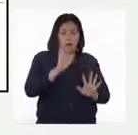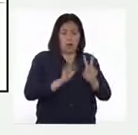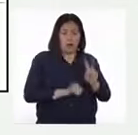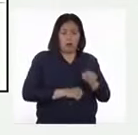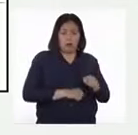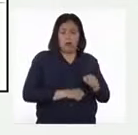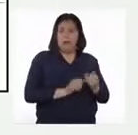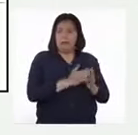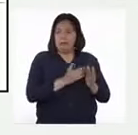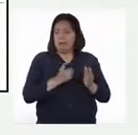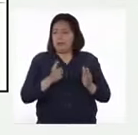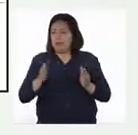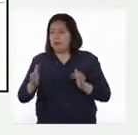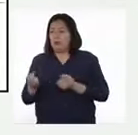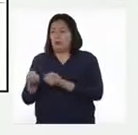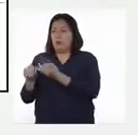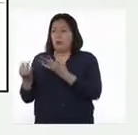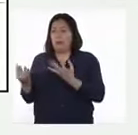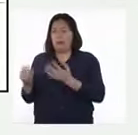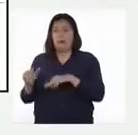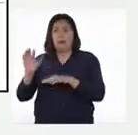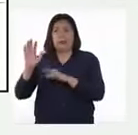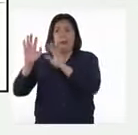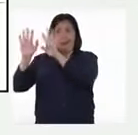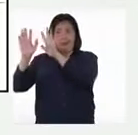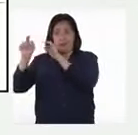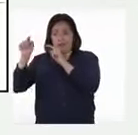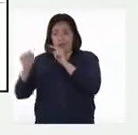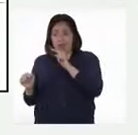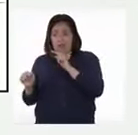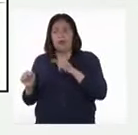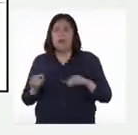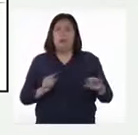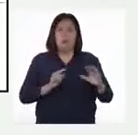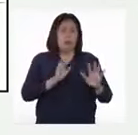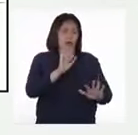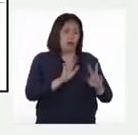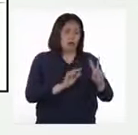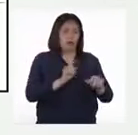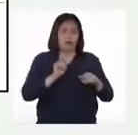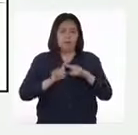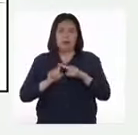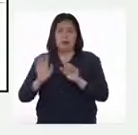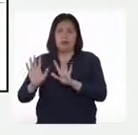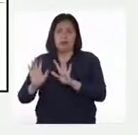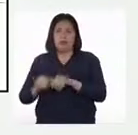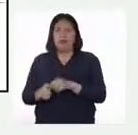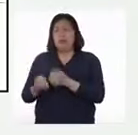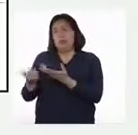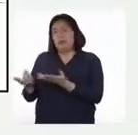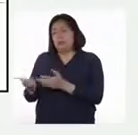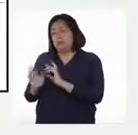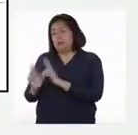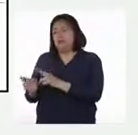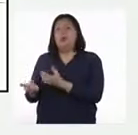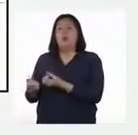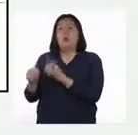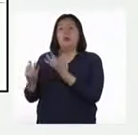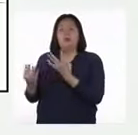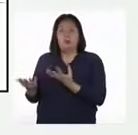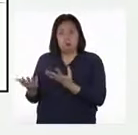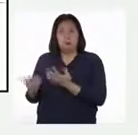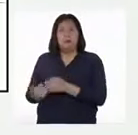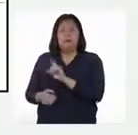para saber cuántas vicuñas hay en 10 sectores, tenía que multiplicar 12 por 10. Con lo cual nos daría el